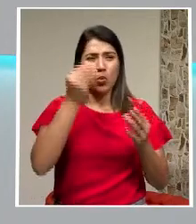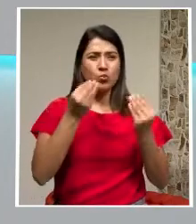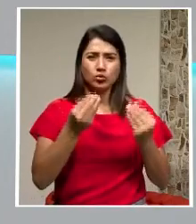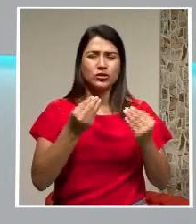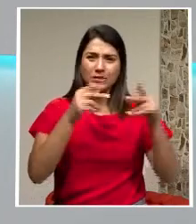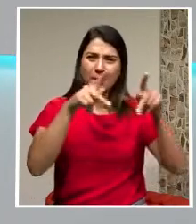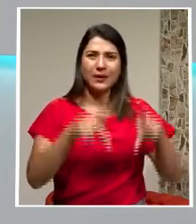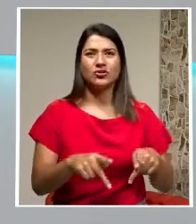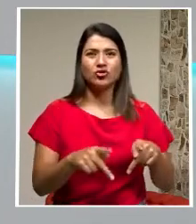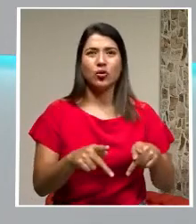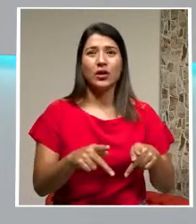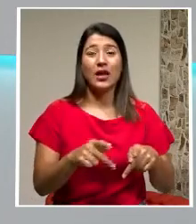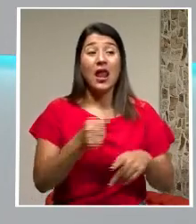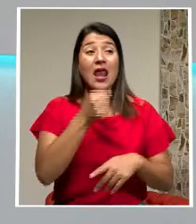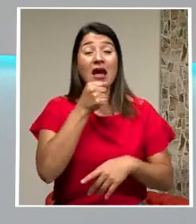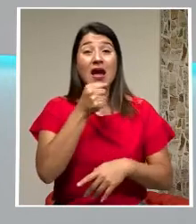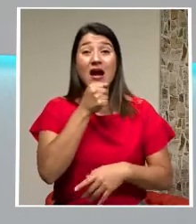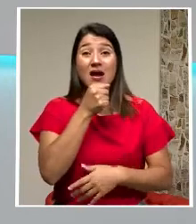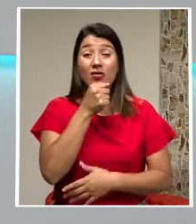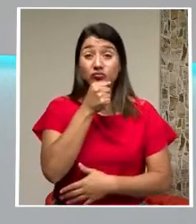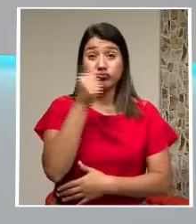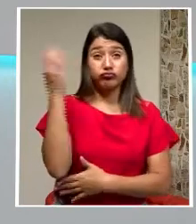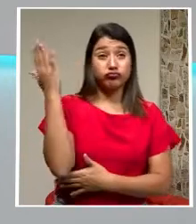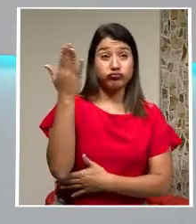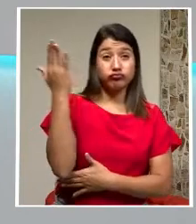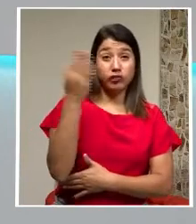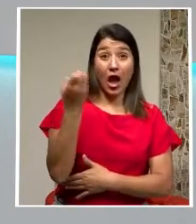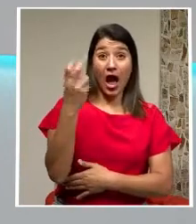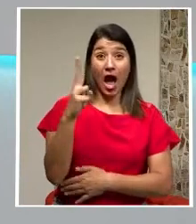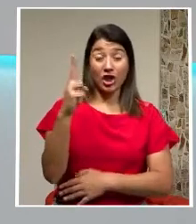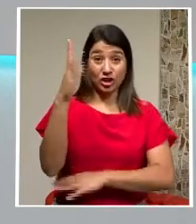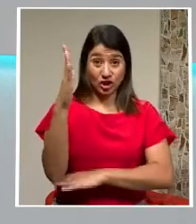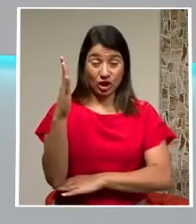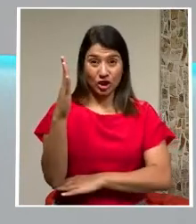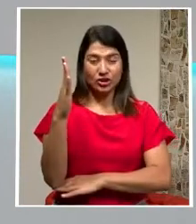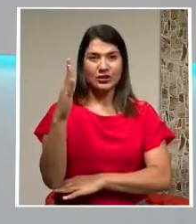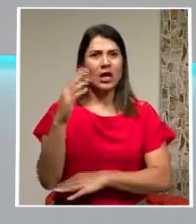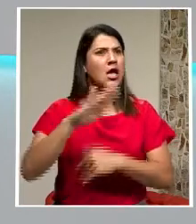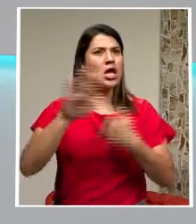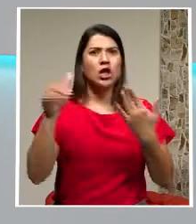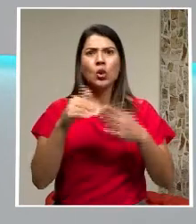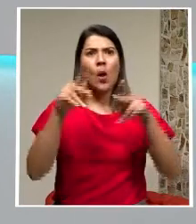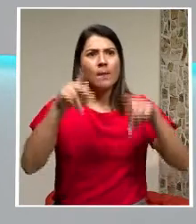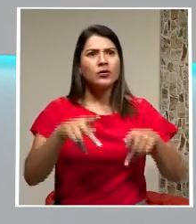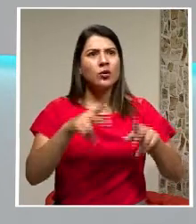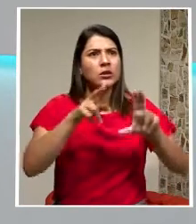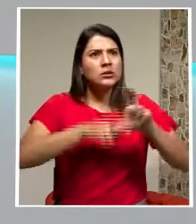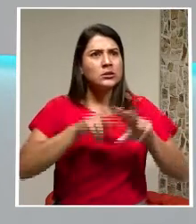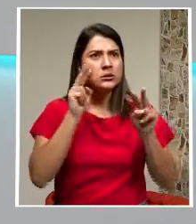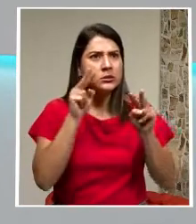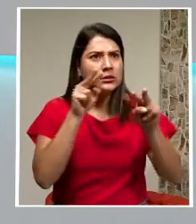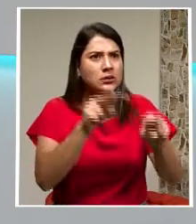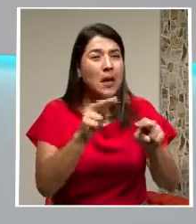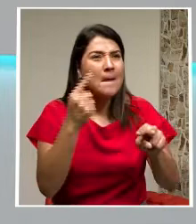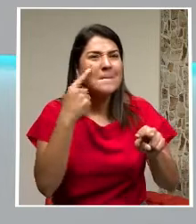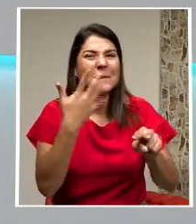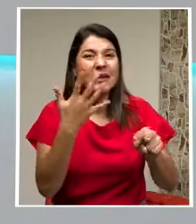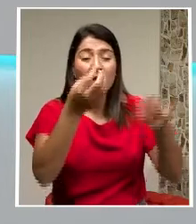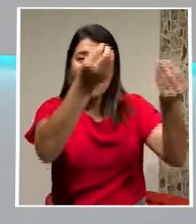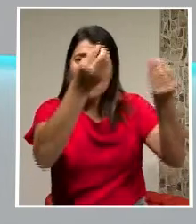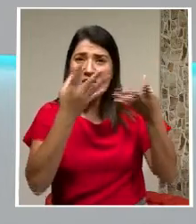gente Esa conferencia Del mediodía Que se hacía Y que servía Como canal De información